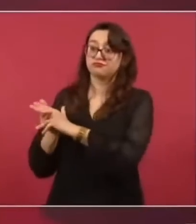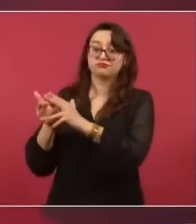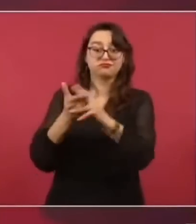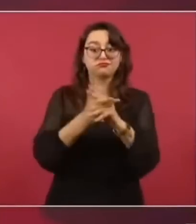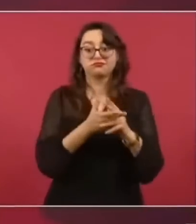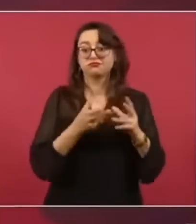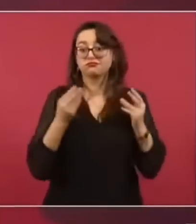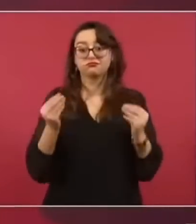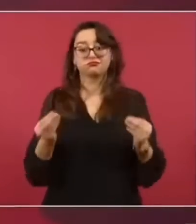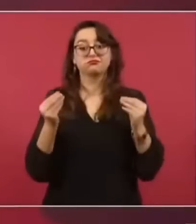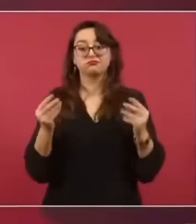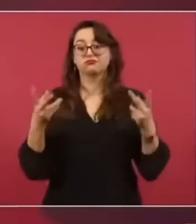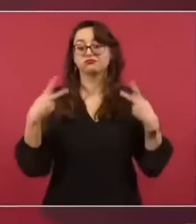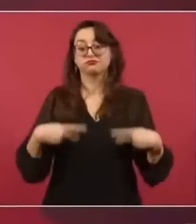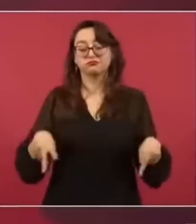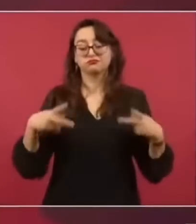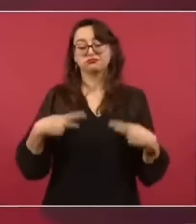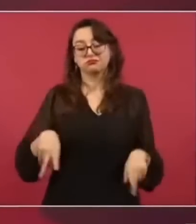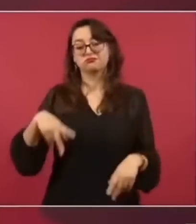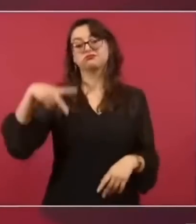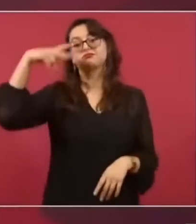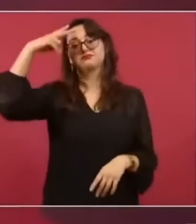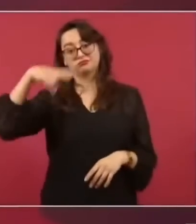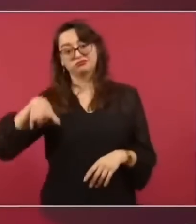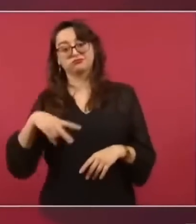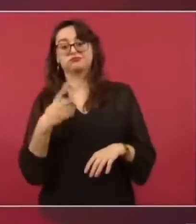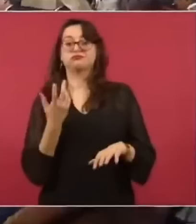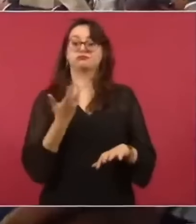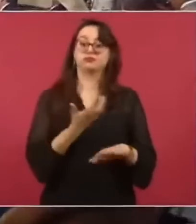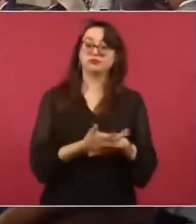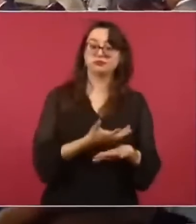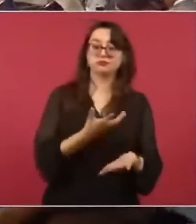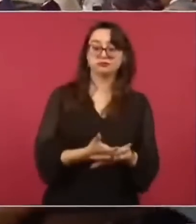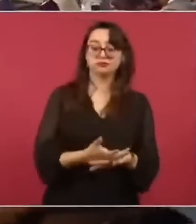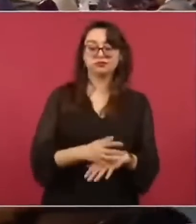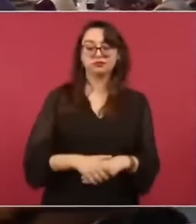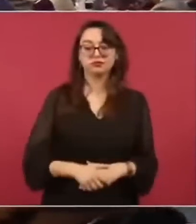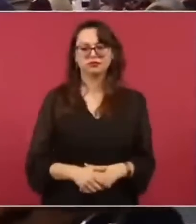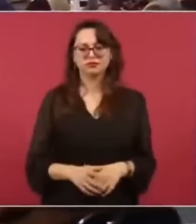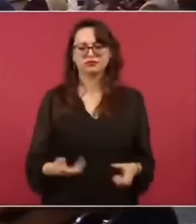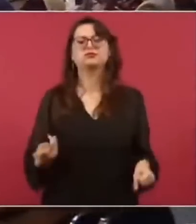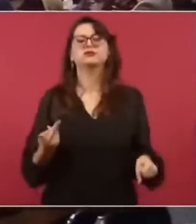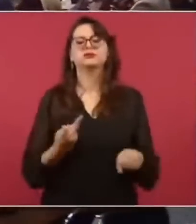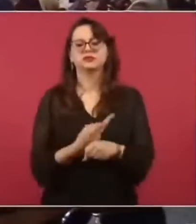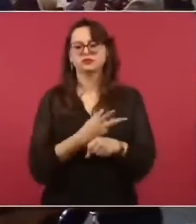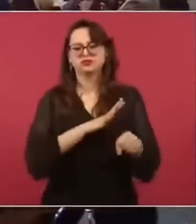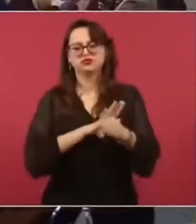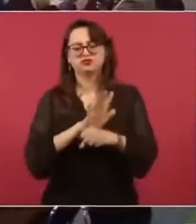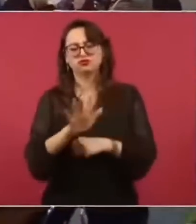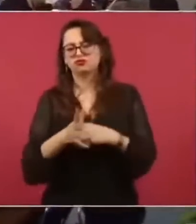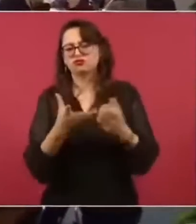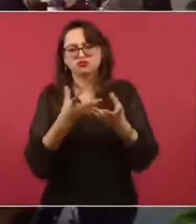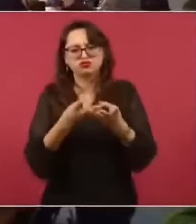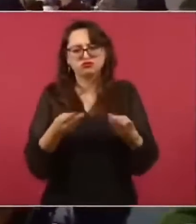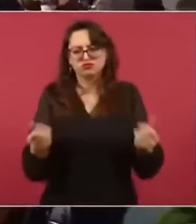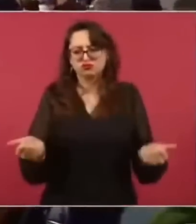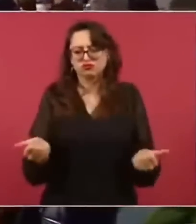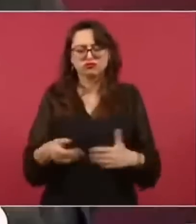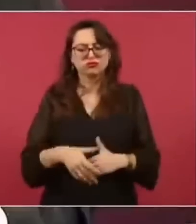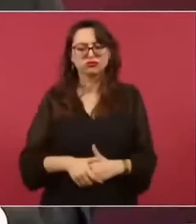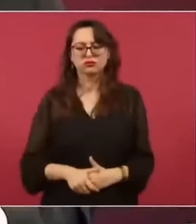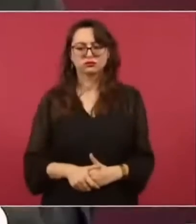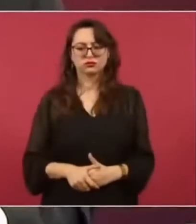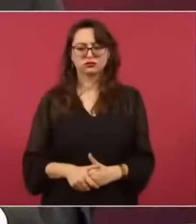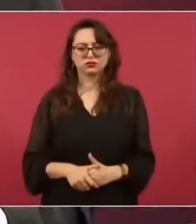mexicanos y estadounidenses. ¿Saben qué hicieron? ¿Saben qué hicieron